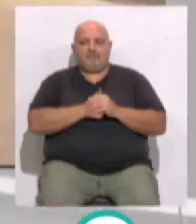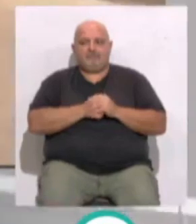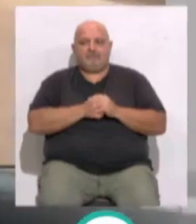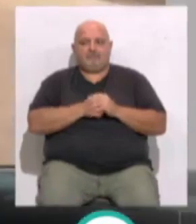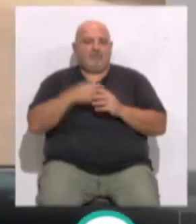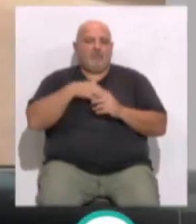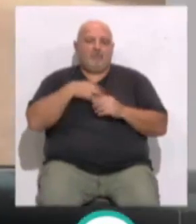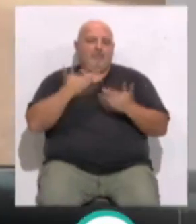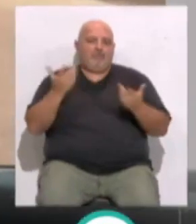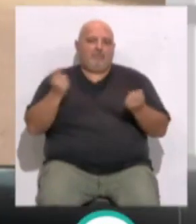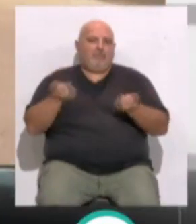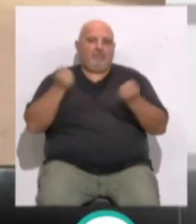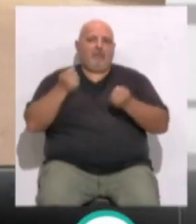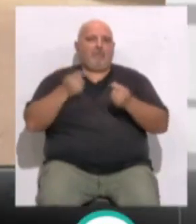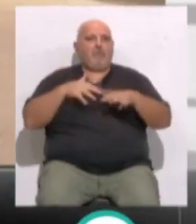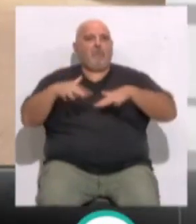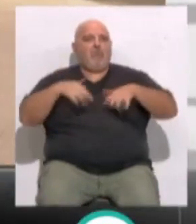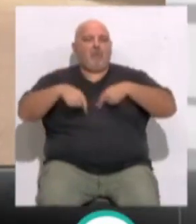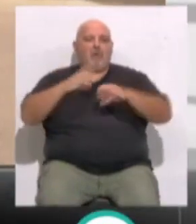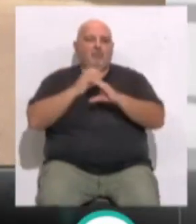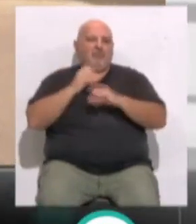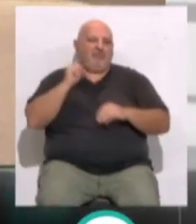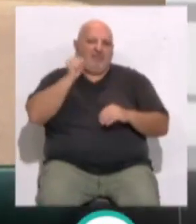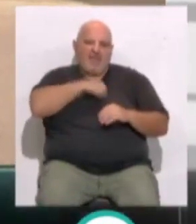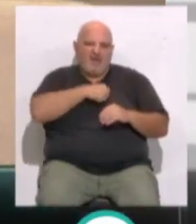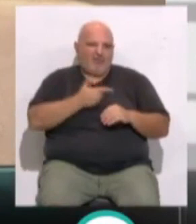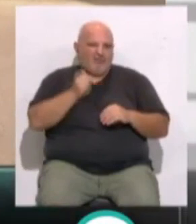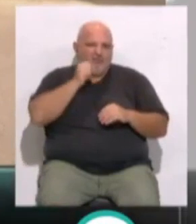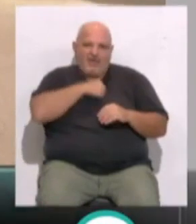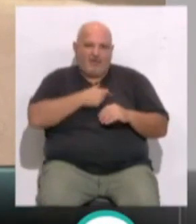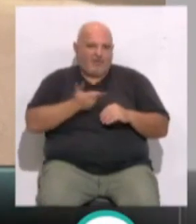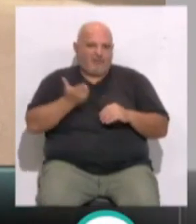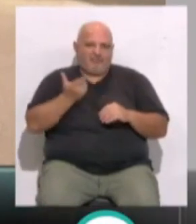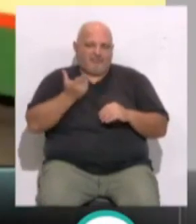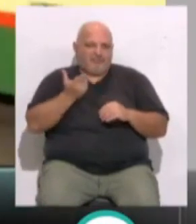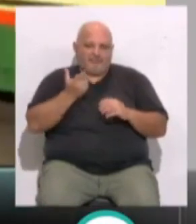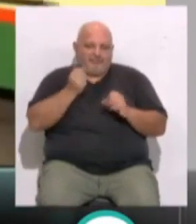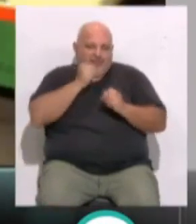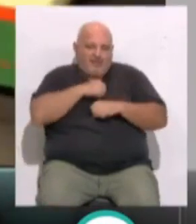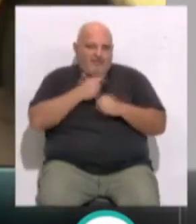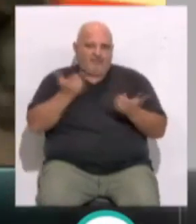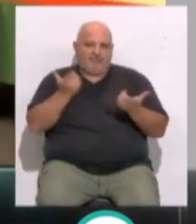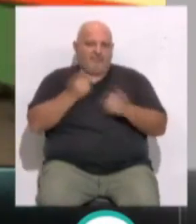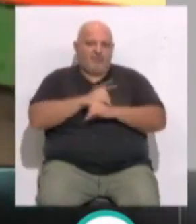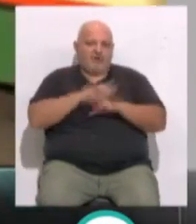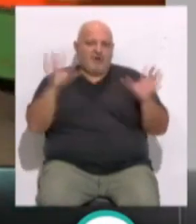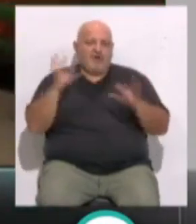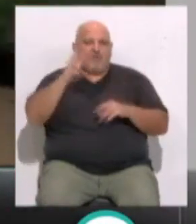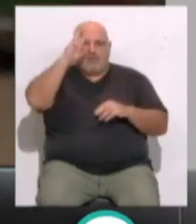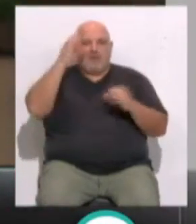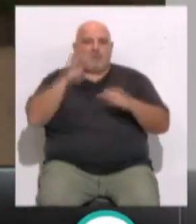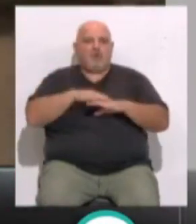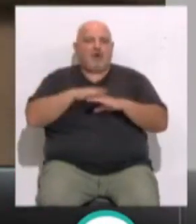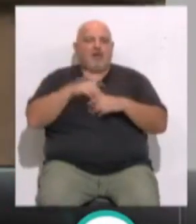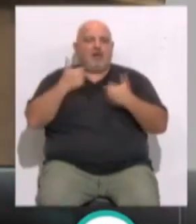No podemos promocionar la movilidad con una flota de autobuses vieja, obsoleta y sobre todo muy preocupante